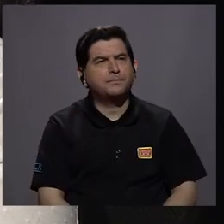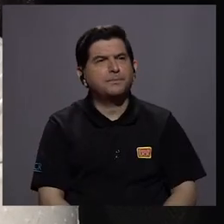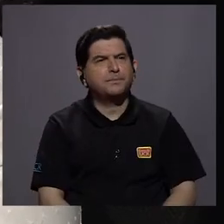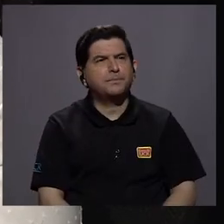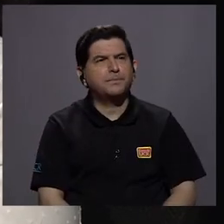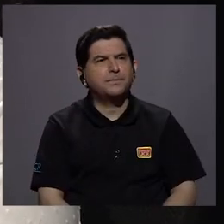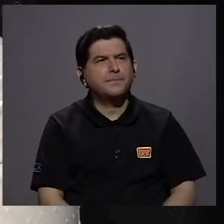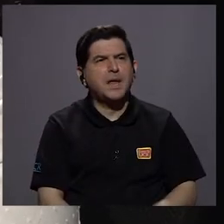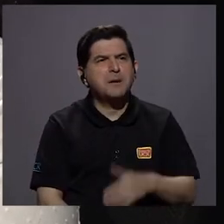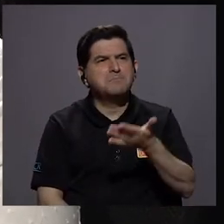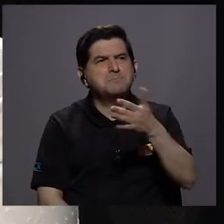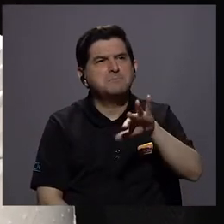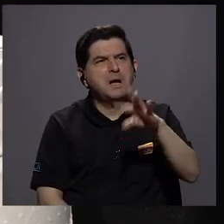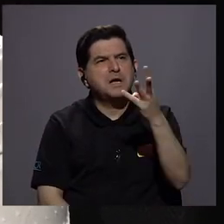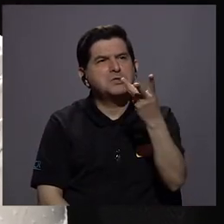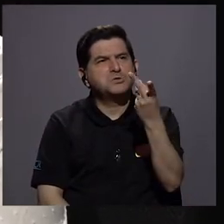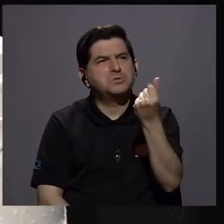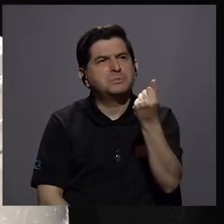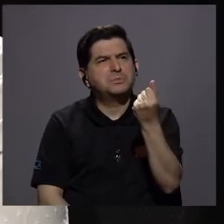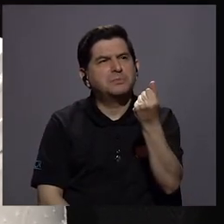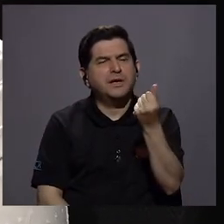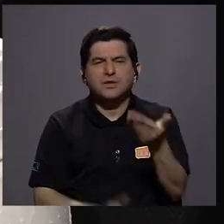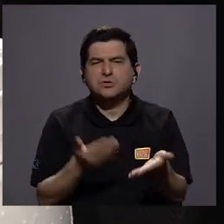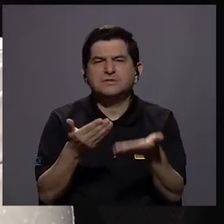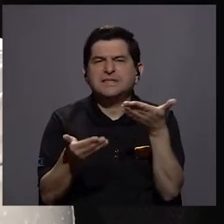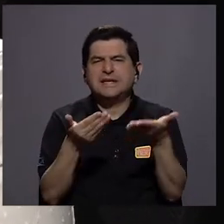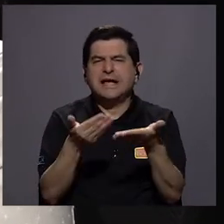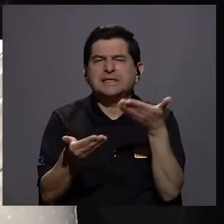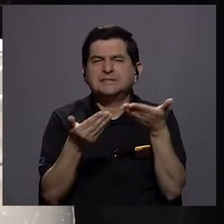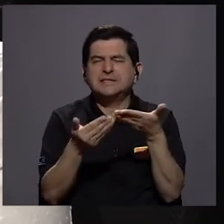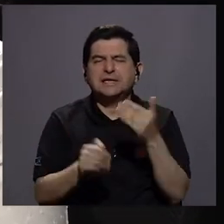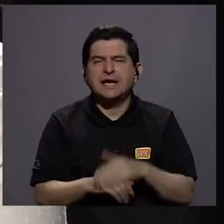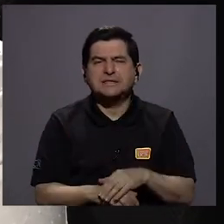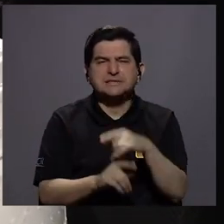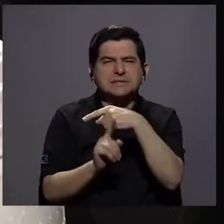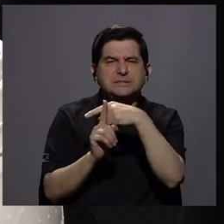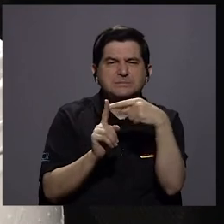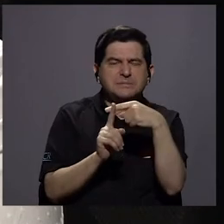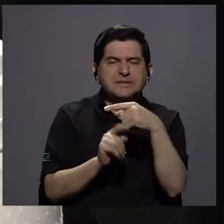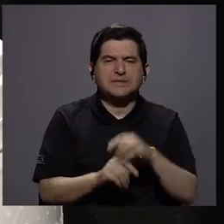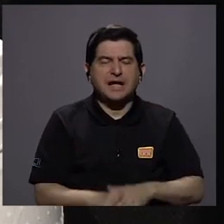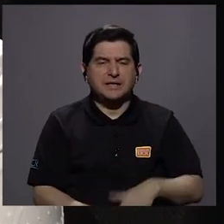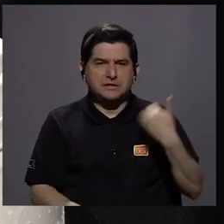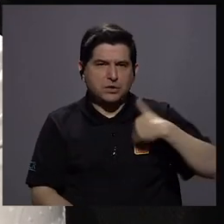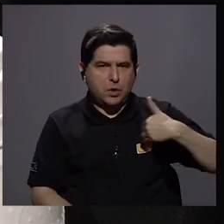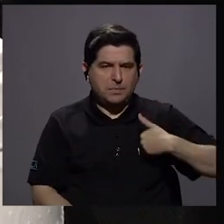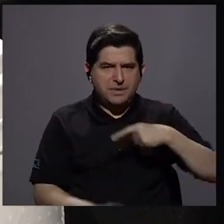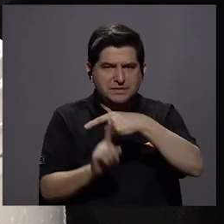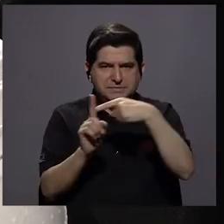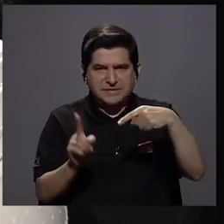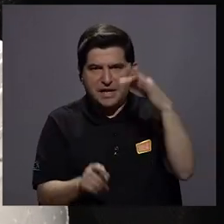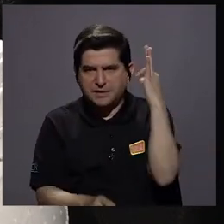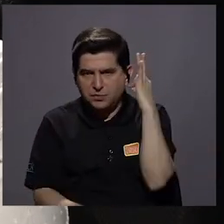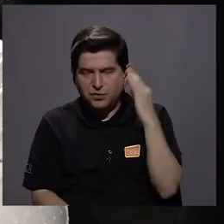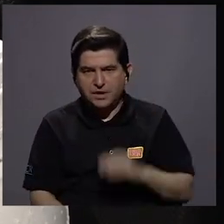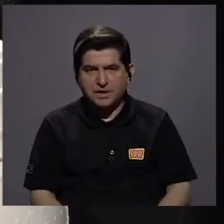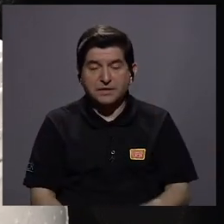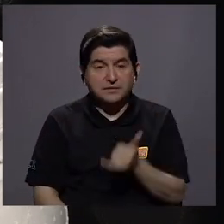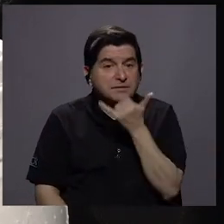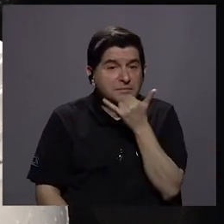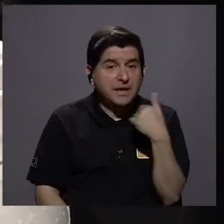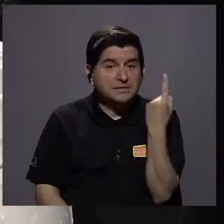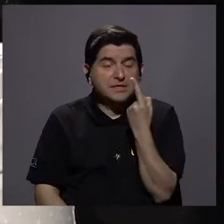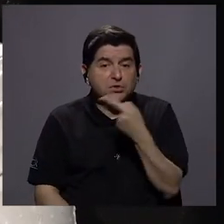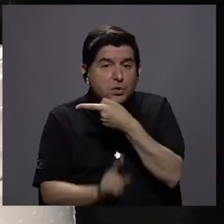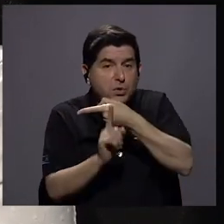¿cuántos somos más o menos? Estamos casi, casi, casi, mitad, mitad de hombres y mujeres. ¿Qué pasa si solo la